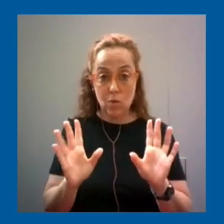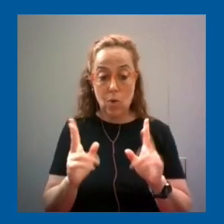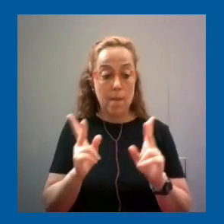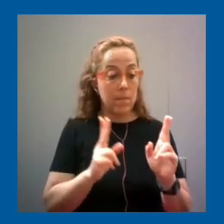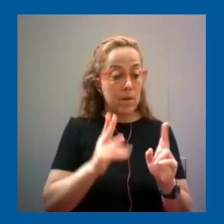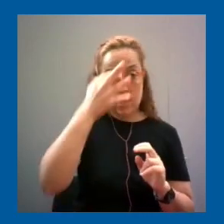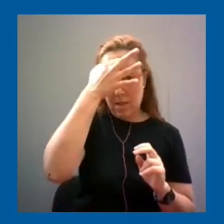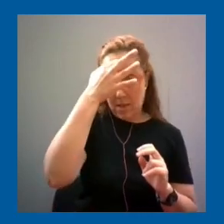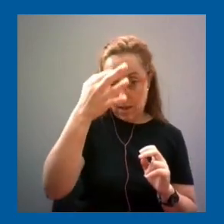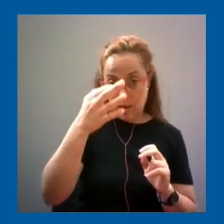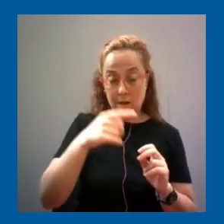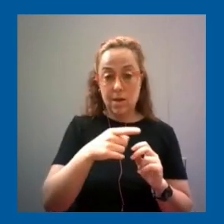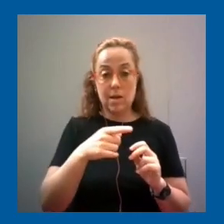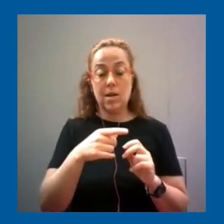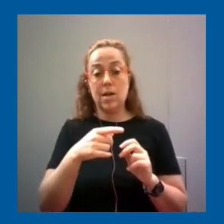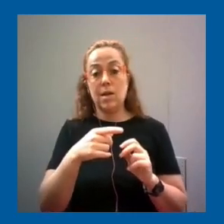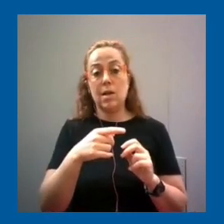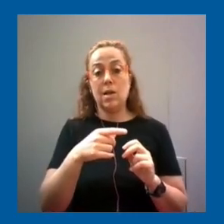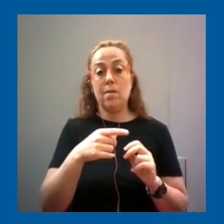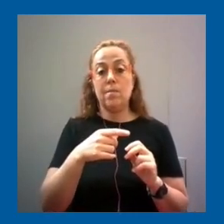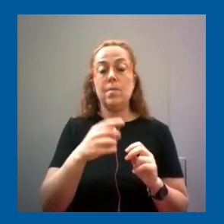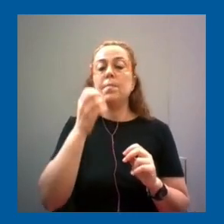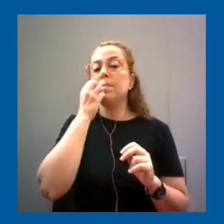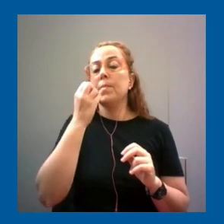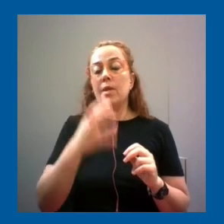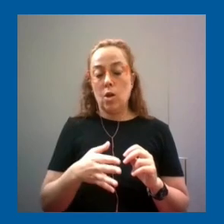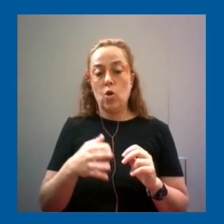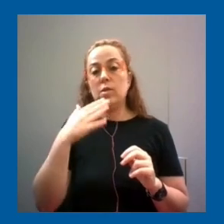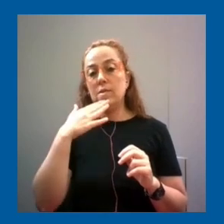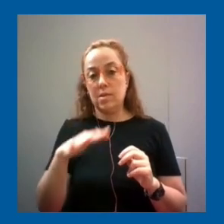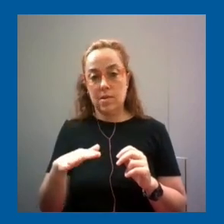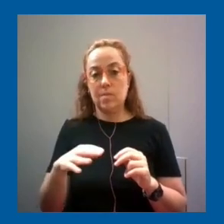cuestiones técnicas que están por debajo de todo eso, mejor entenderemos y más